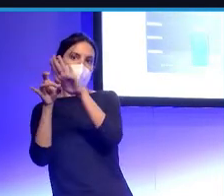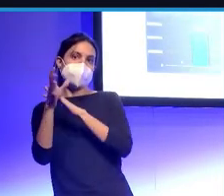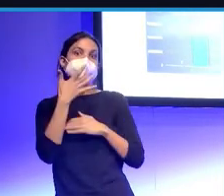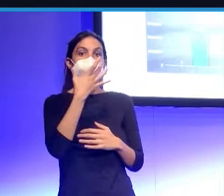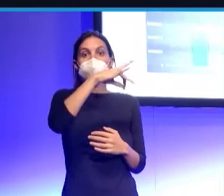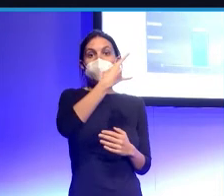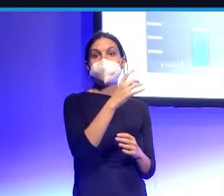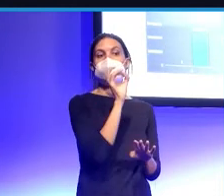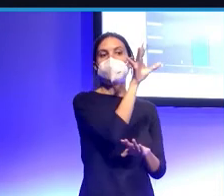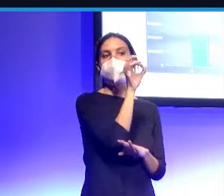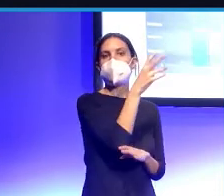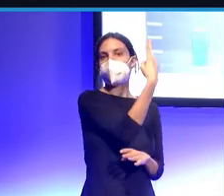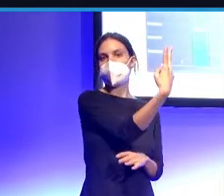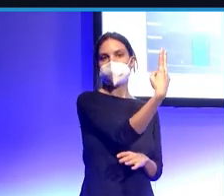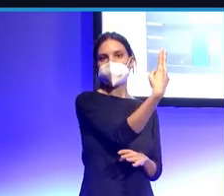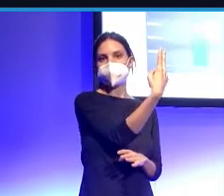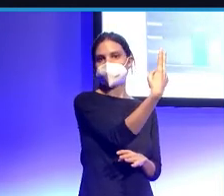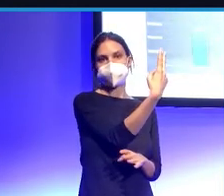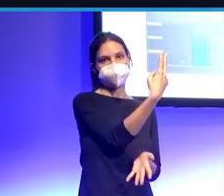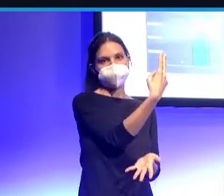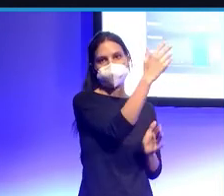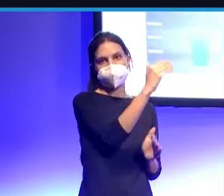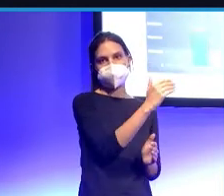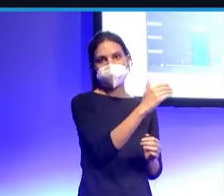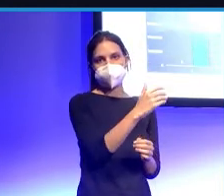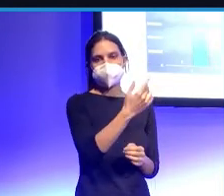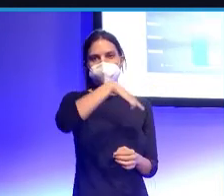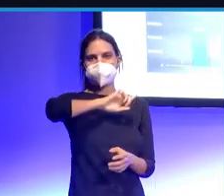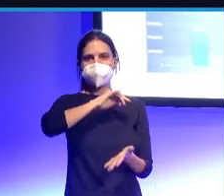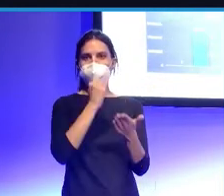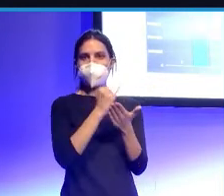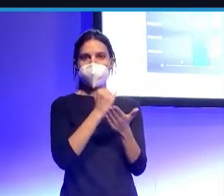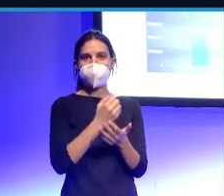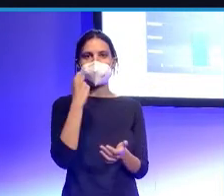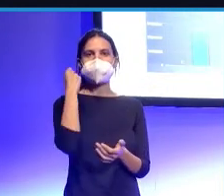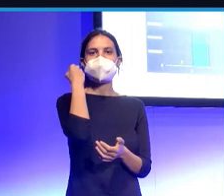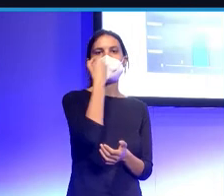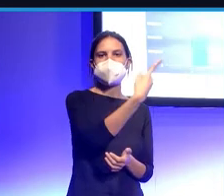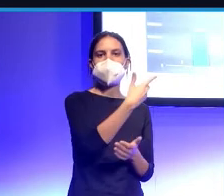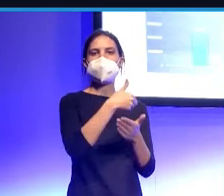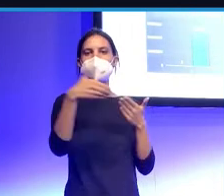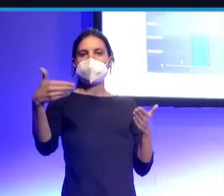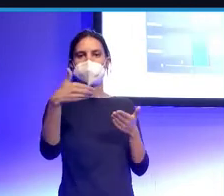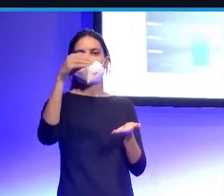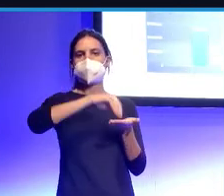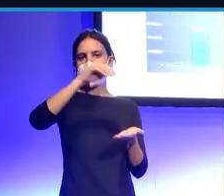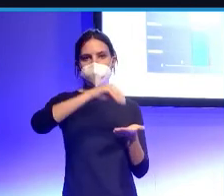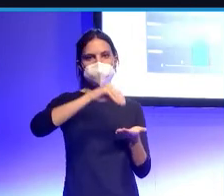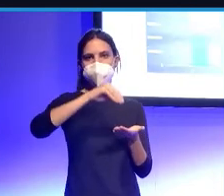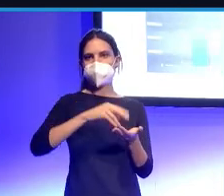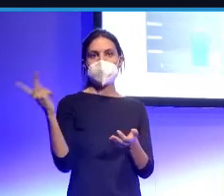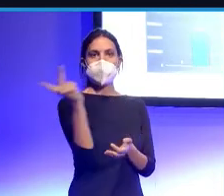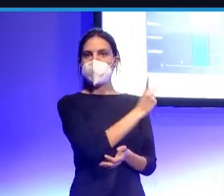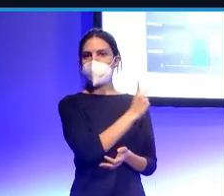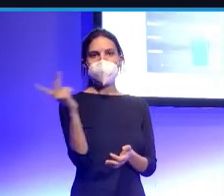siempre ganaría en ese caso, ¿no? Entonces, claro, lo hemos simulado mil millones de veces. Ambos, en ambos casos, se